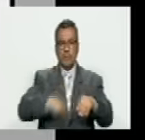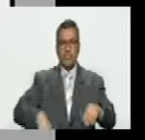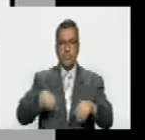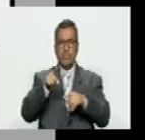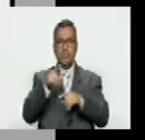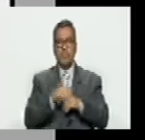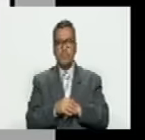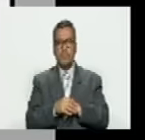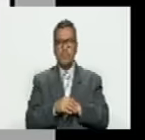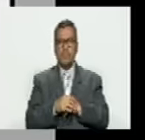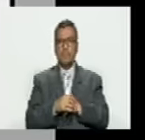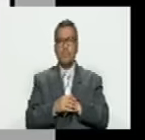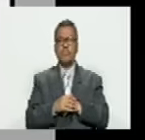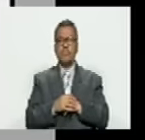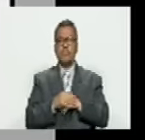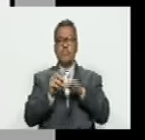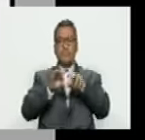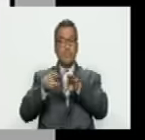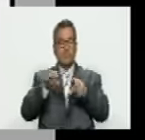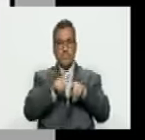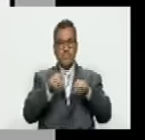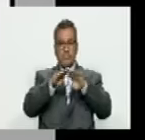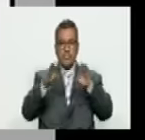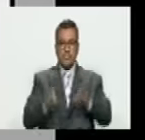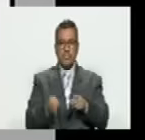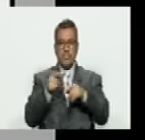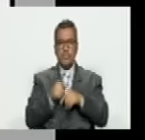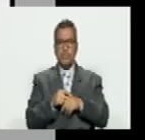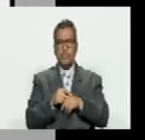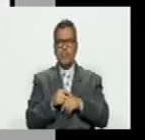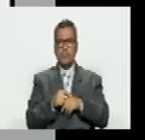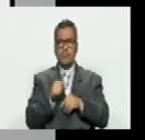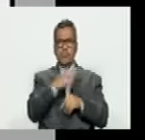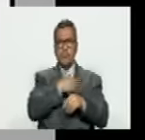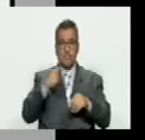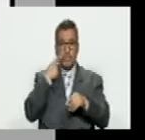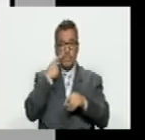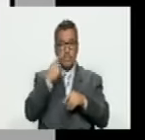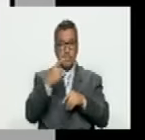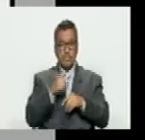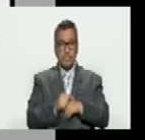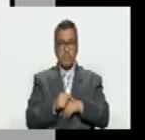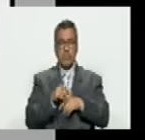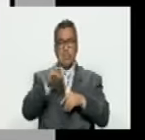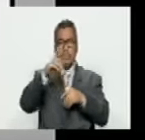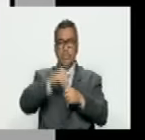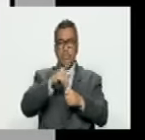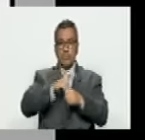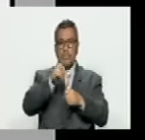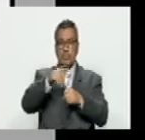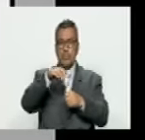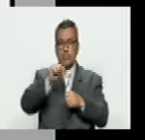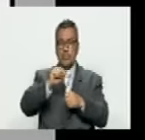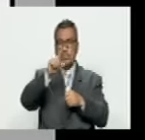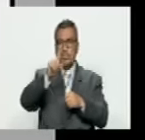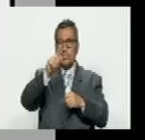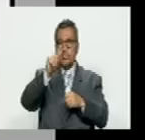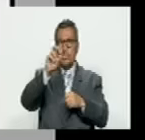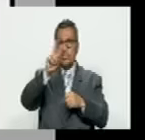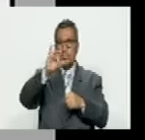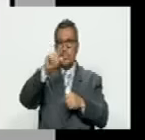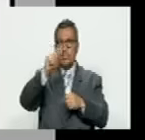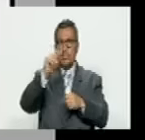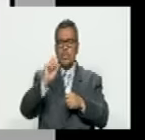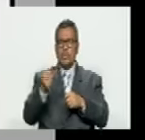el secretario un miembro de mesa lo que quiero que vean es que la data de alta vista en sus famosos